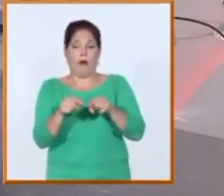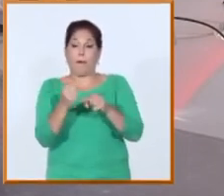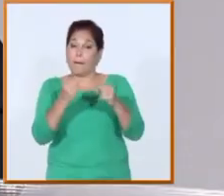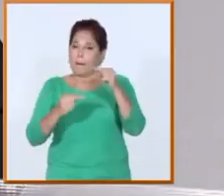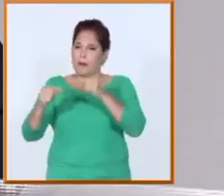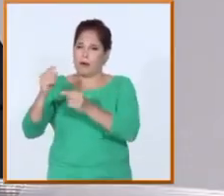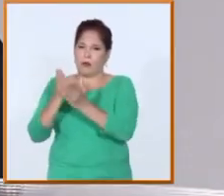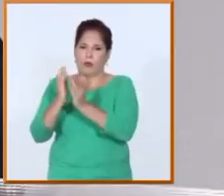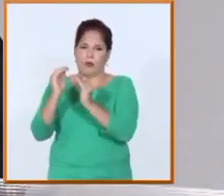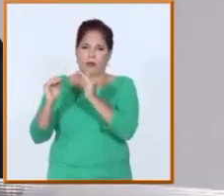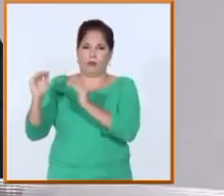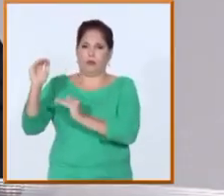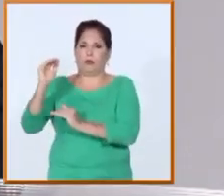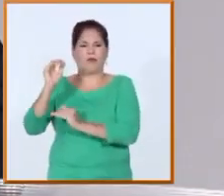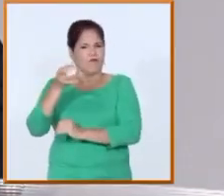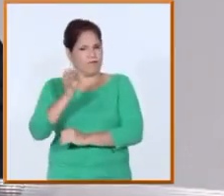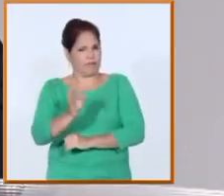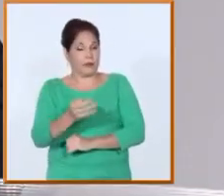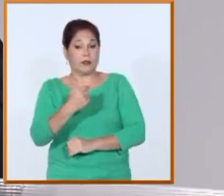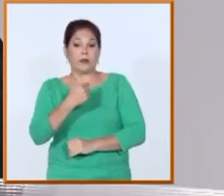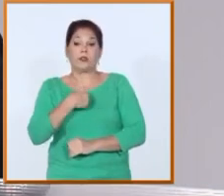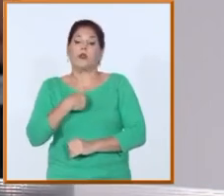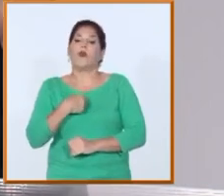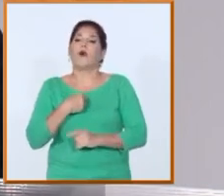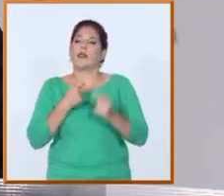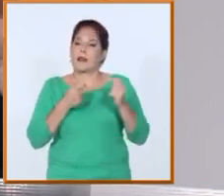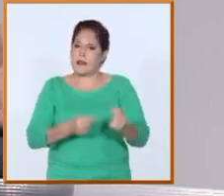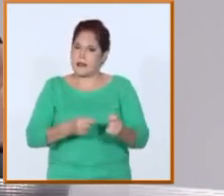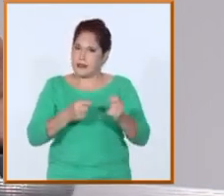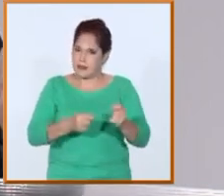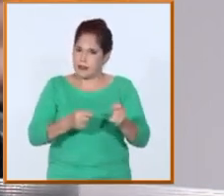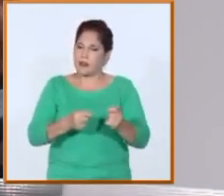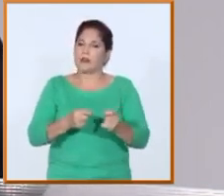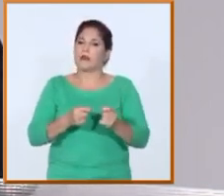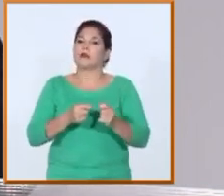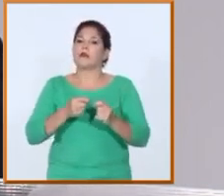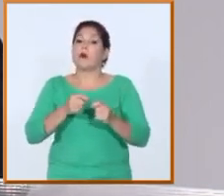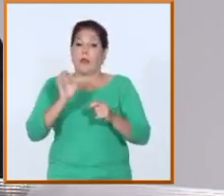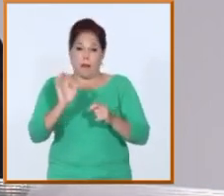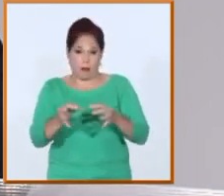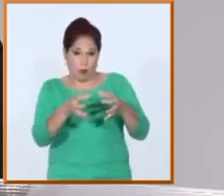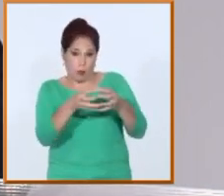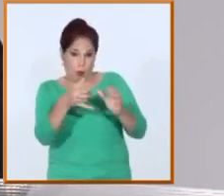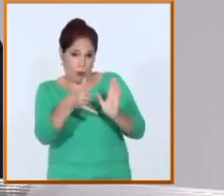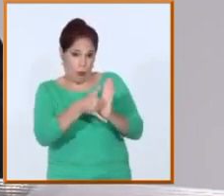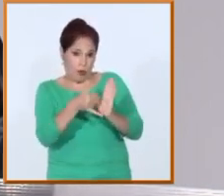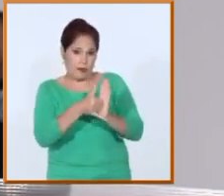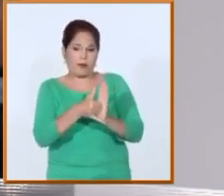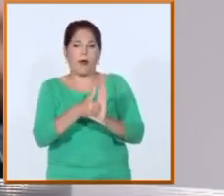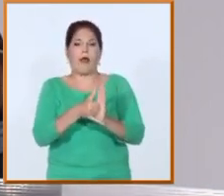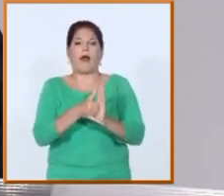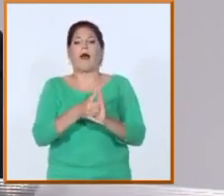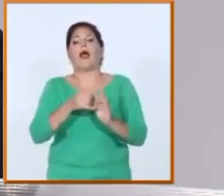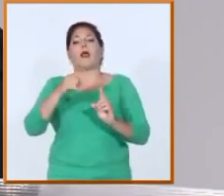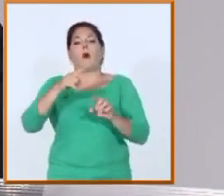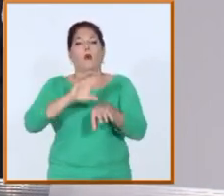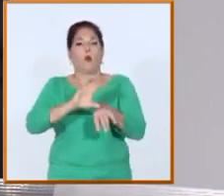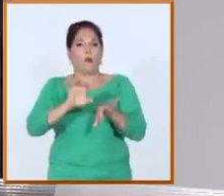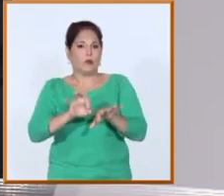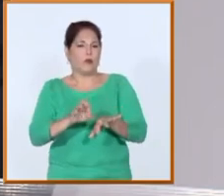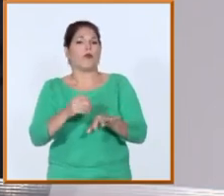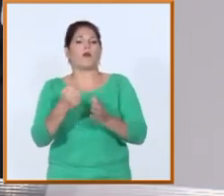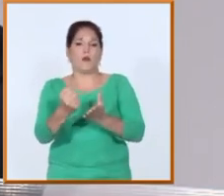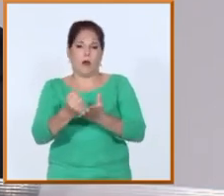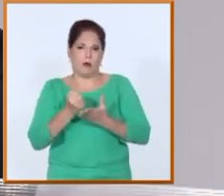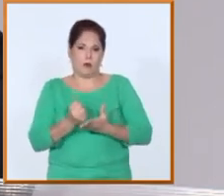superior. Sin duda, insisto, la experiencia en el uso de las TIC nos ha ayudado en situaciones de semi-presencialidad